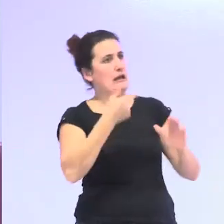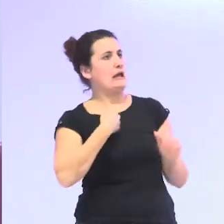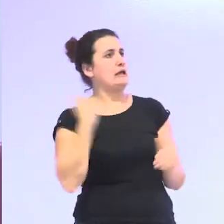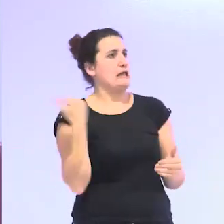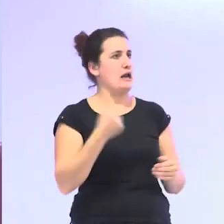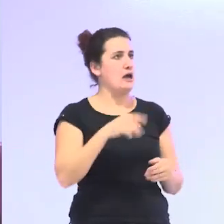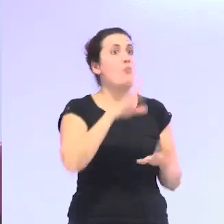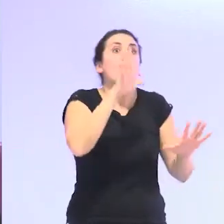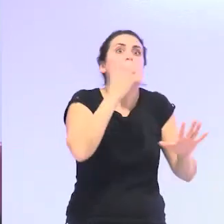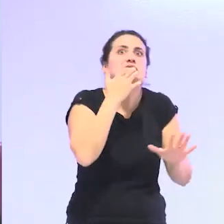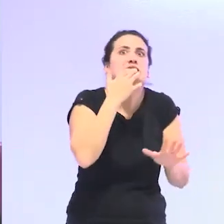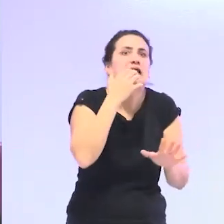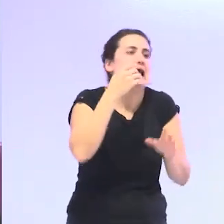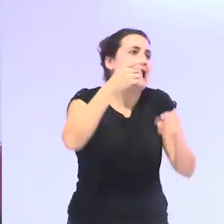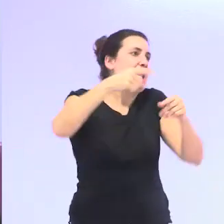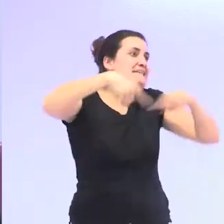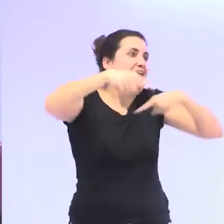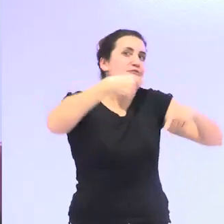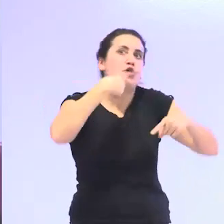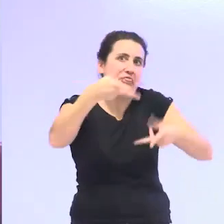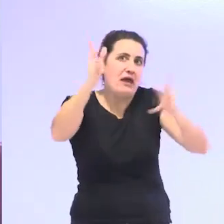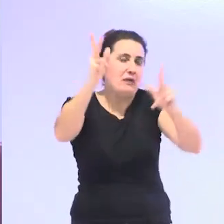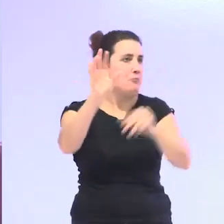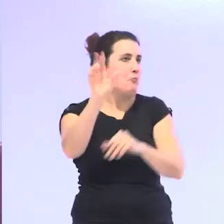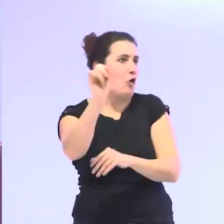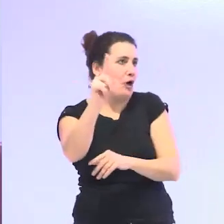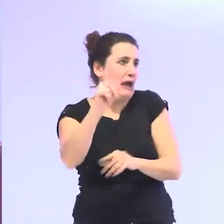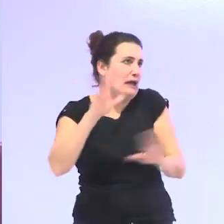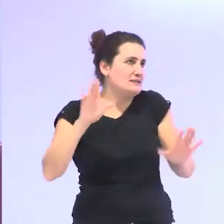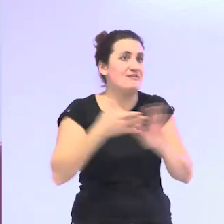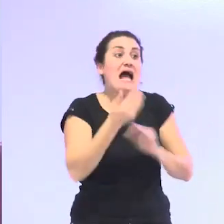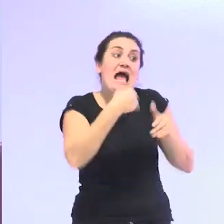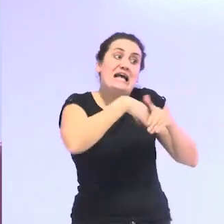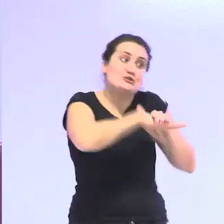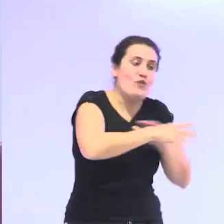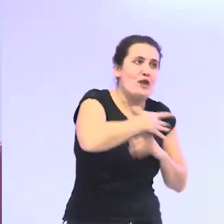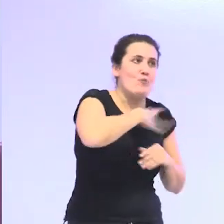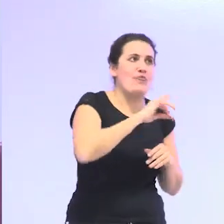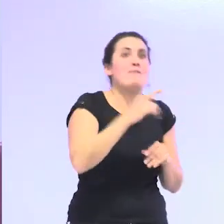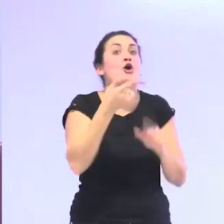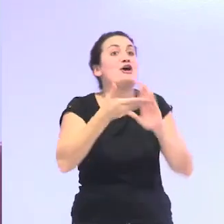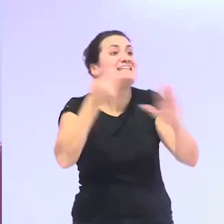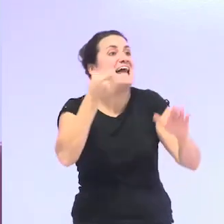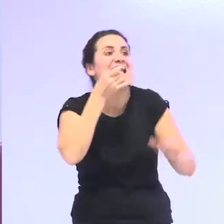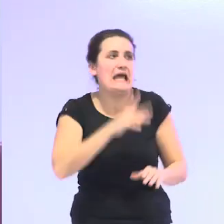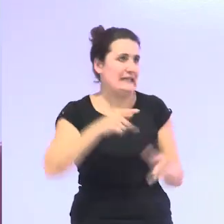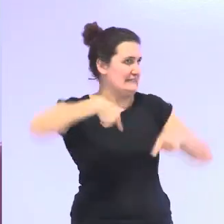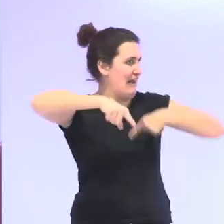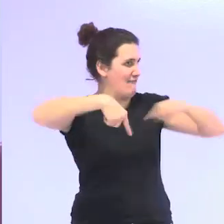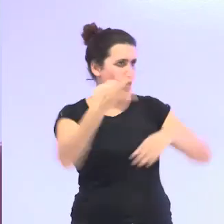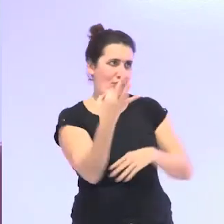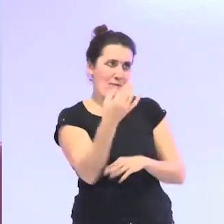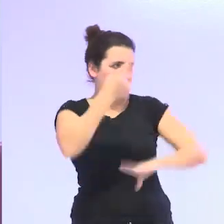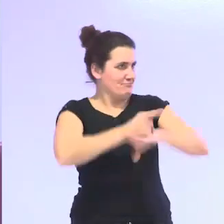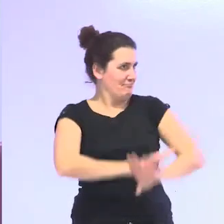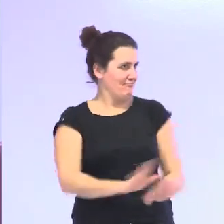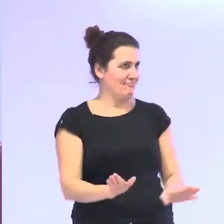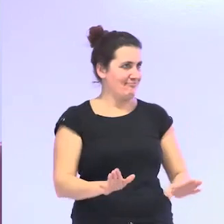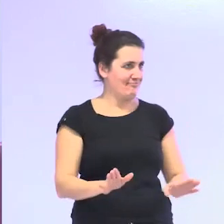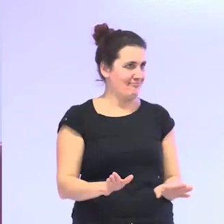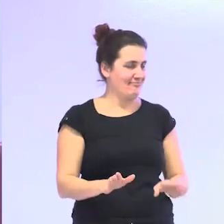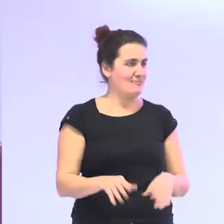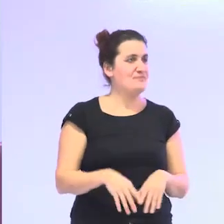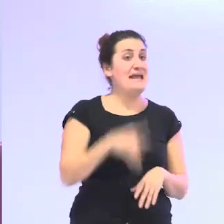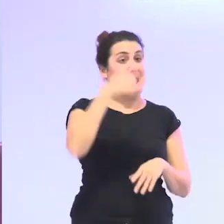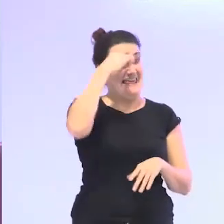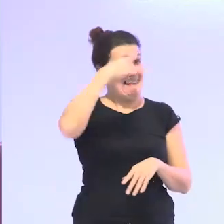tráfico dile que te lo puede esconder pero quien te lo tiene que quitar es tráfico entonces esta idea es